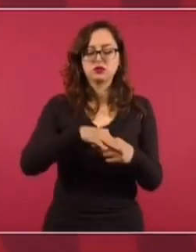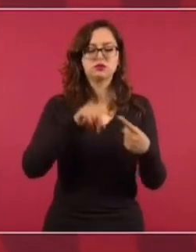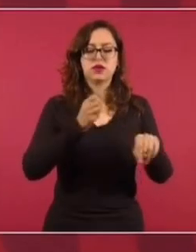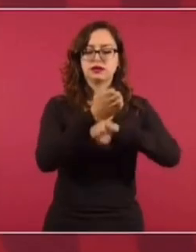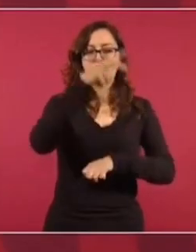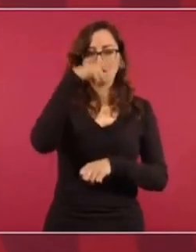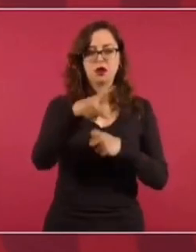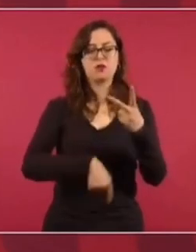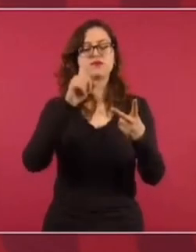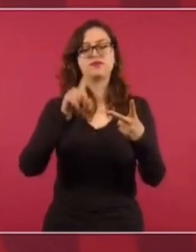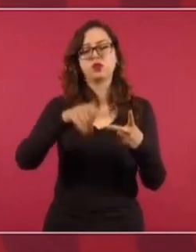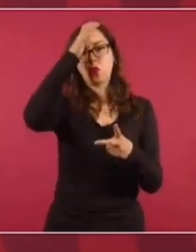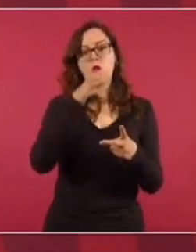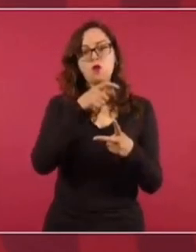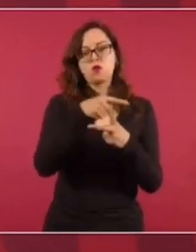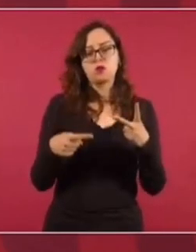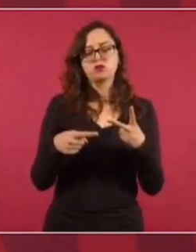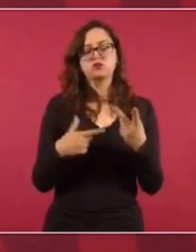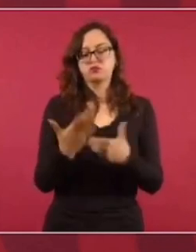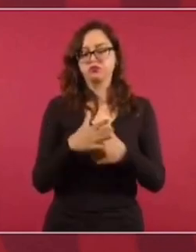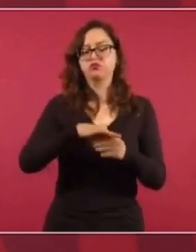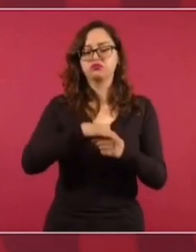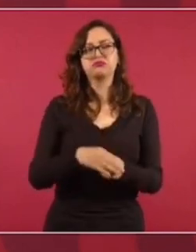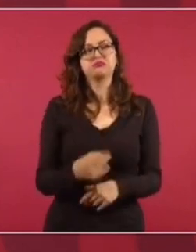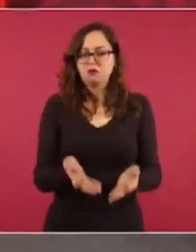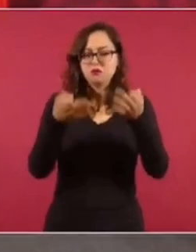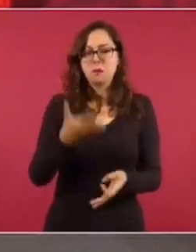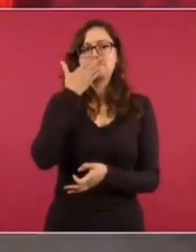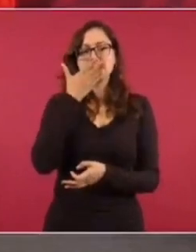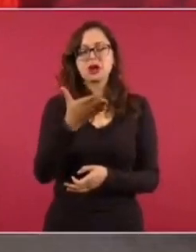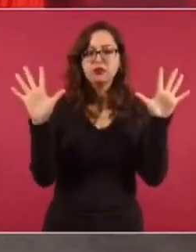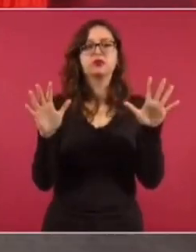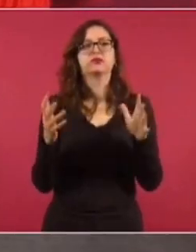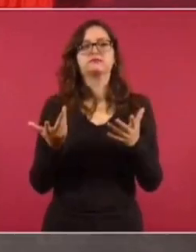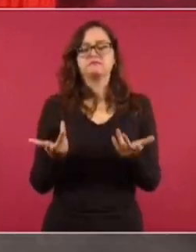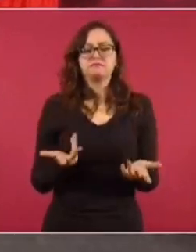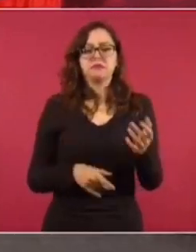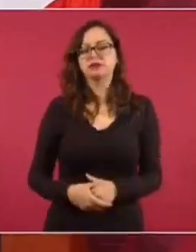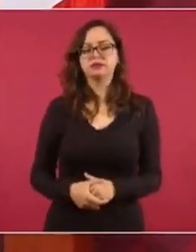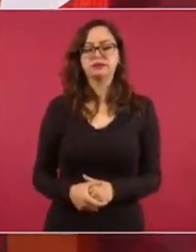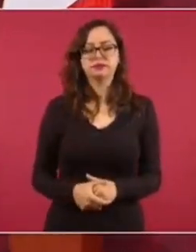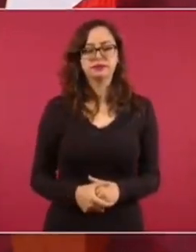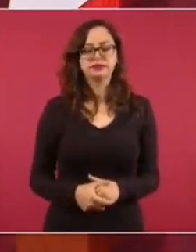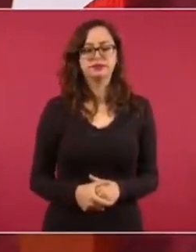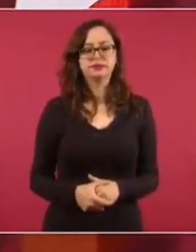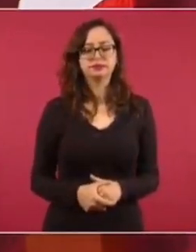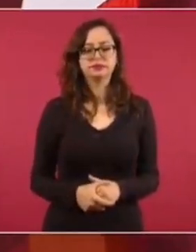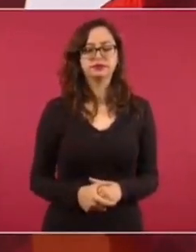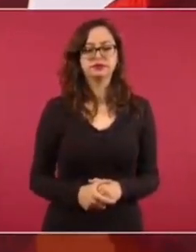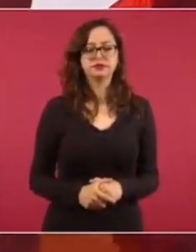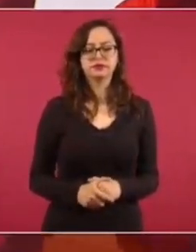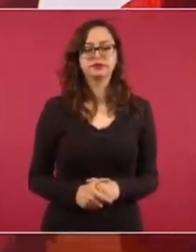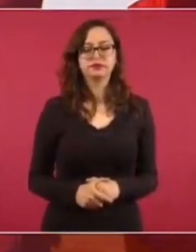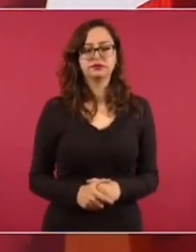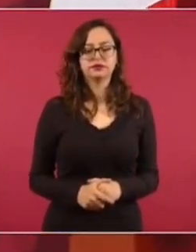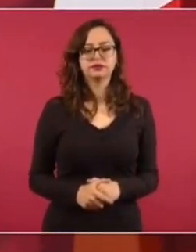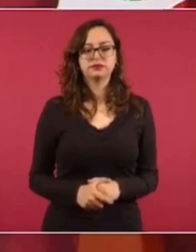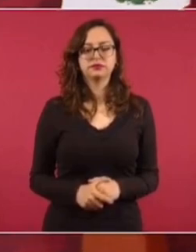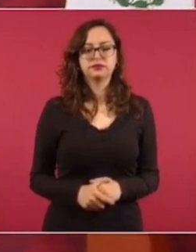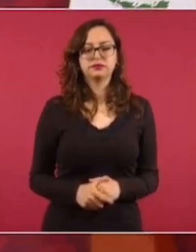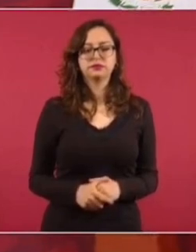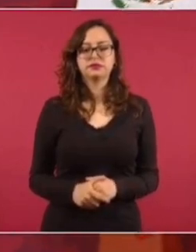van a celebrar con legalidad, transparencia, que no va haber fraude. Y hay que seguir